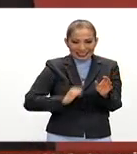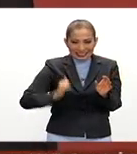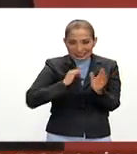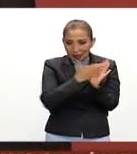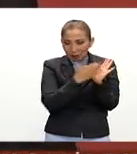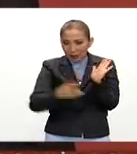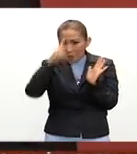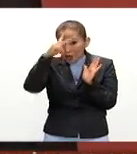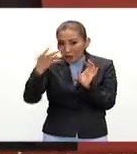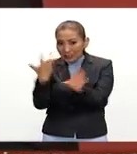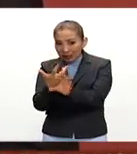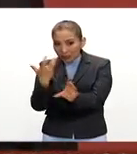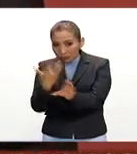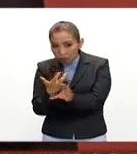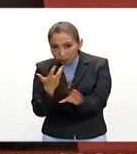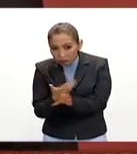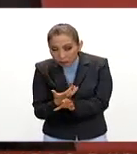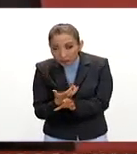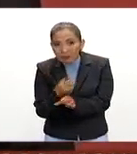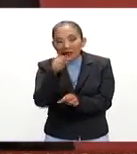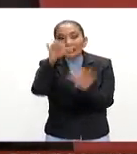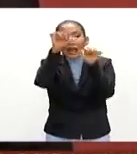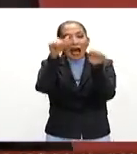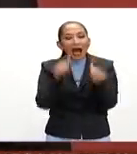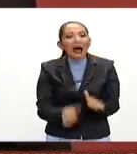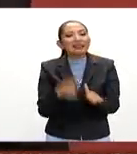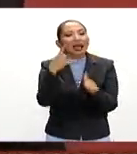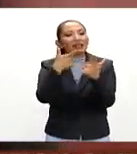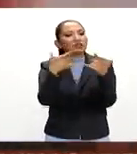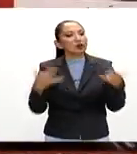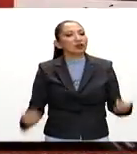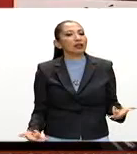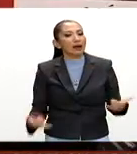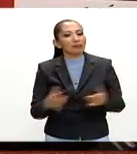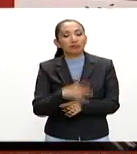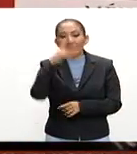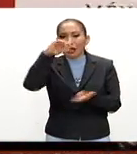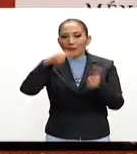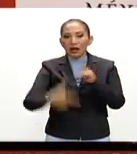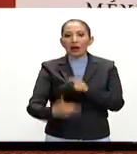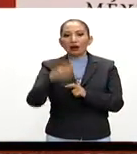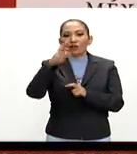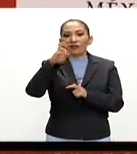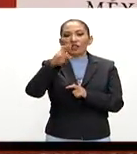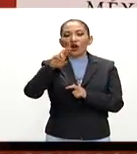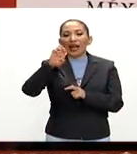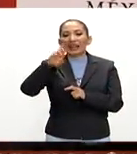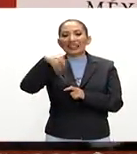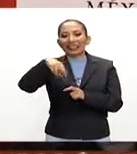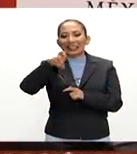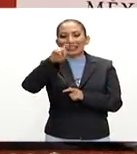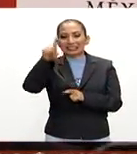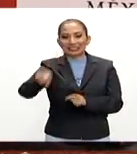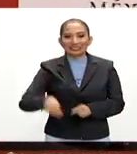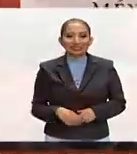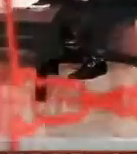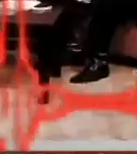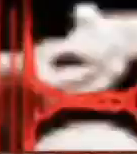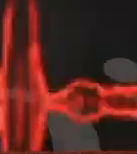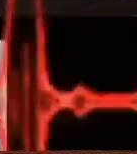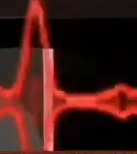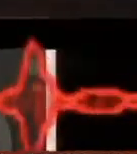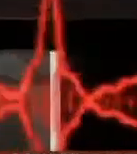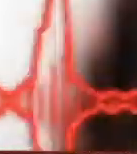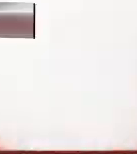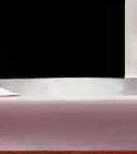México y Estados Unidos entre el arte y la historia para México al día Rufino Enríquez González esta